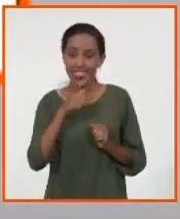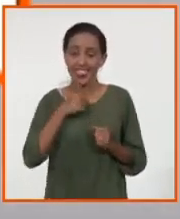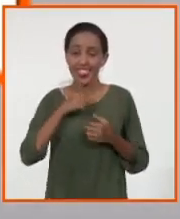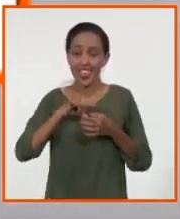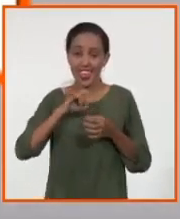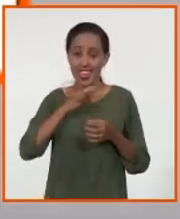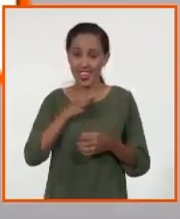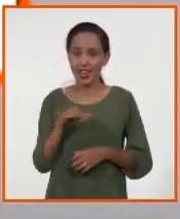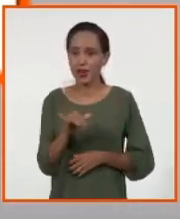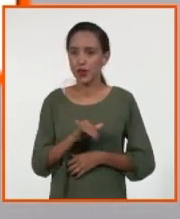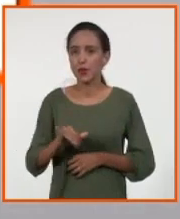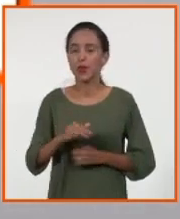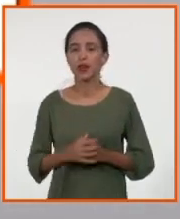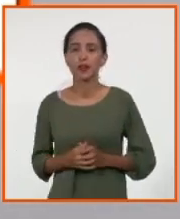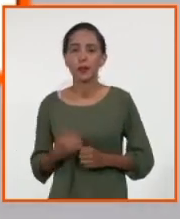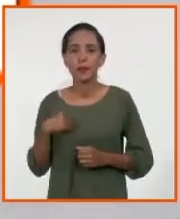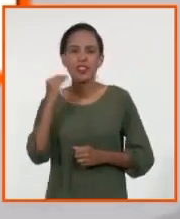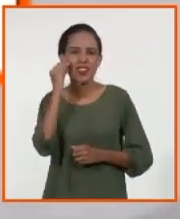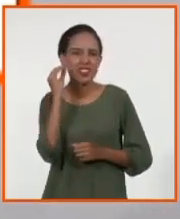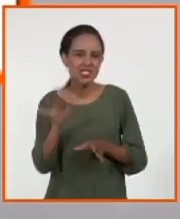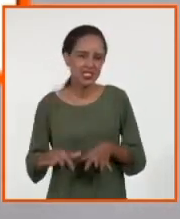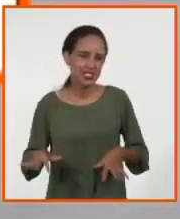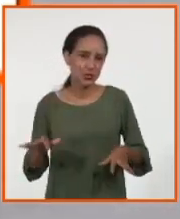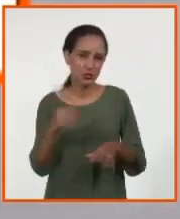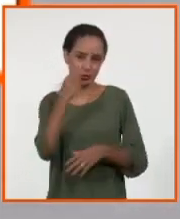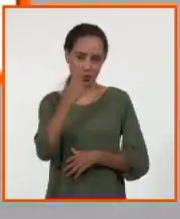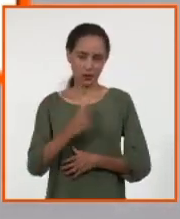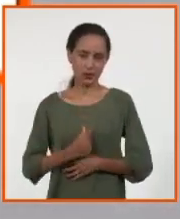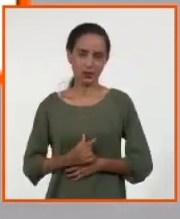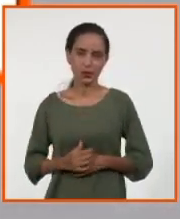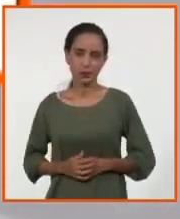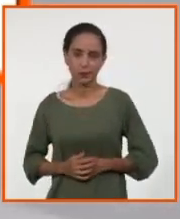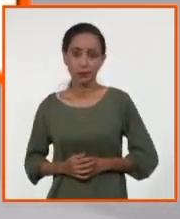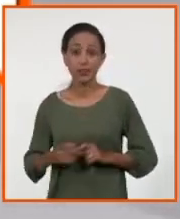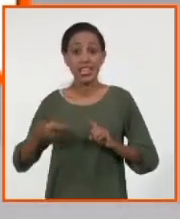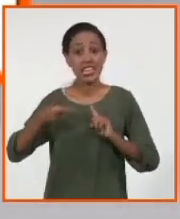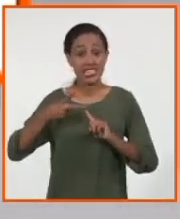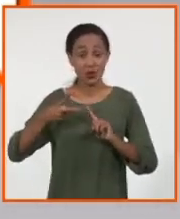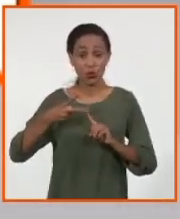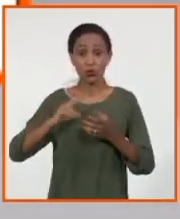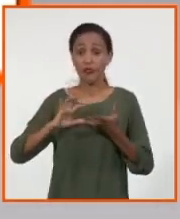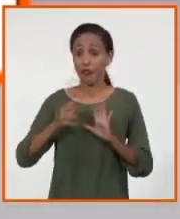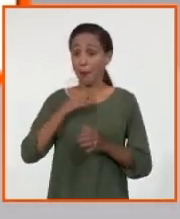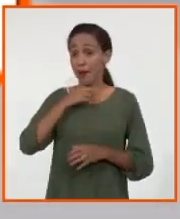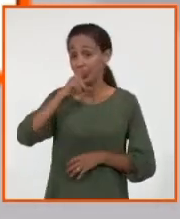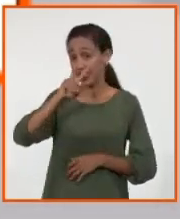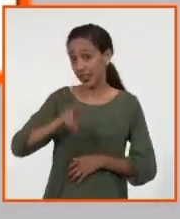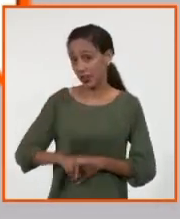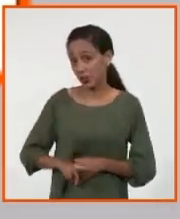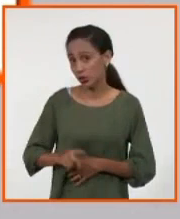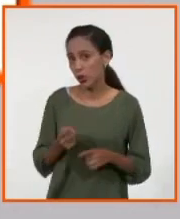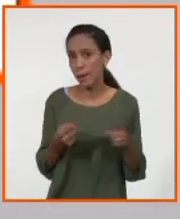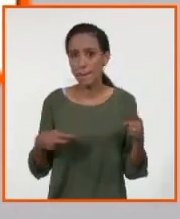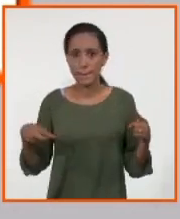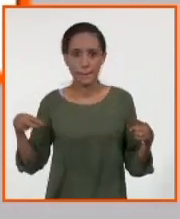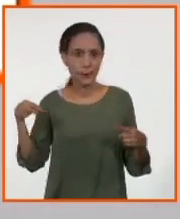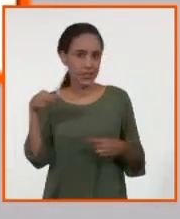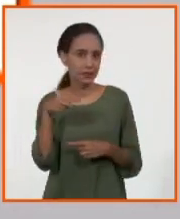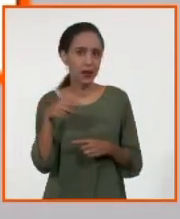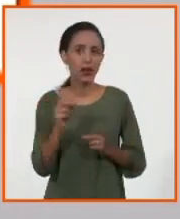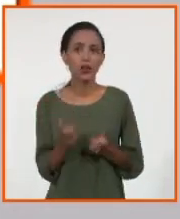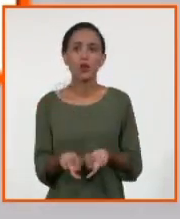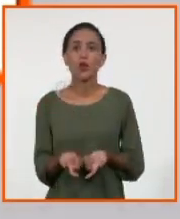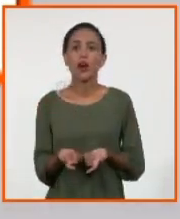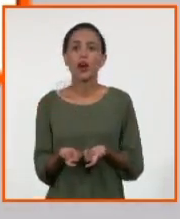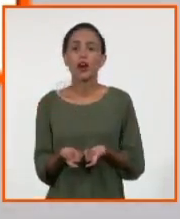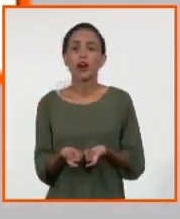marcador de lo que está pasando. La otra forma de diagnóstico, principalmente, está el aislamiento del virus, pero